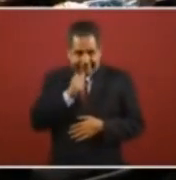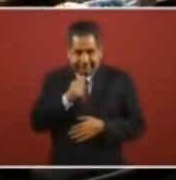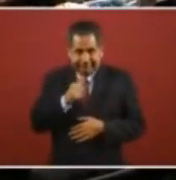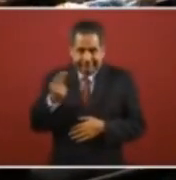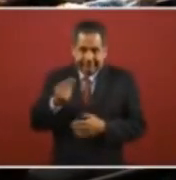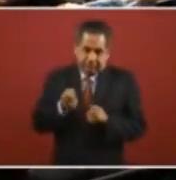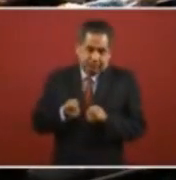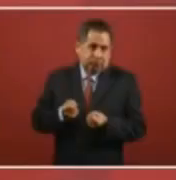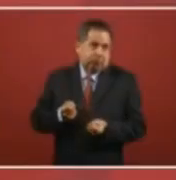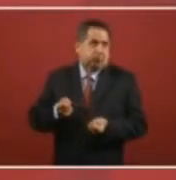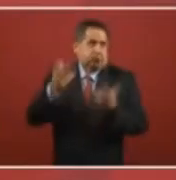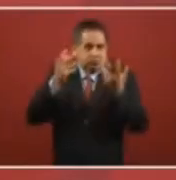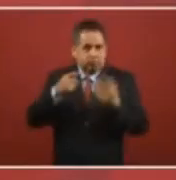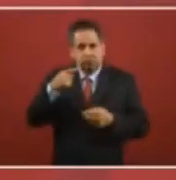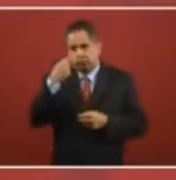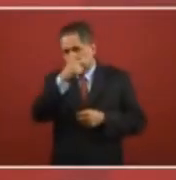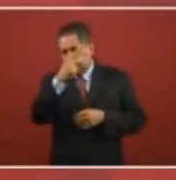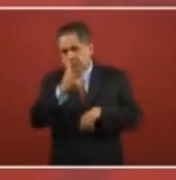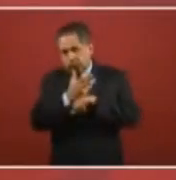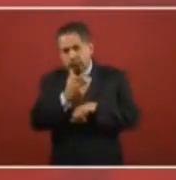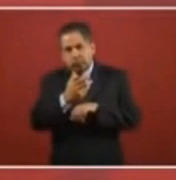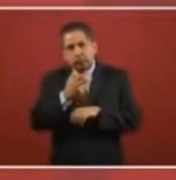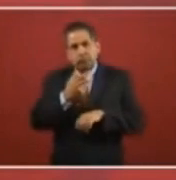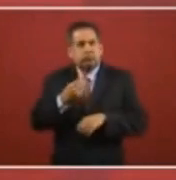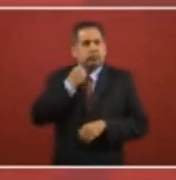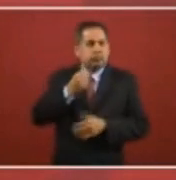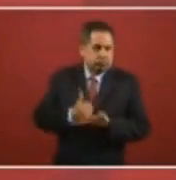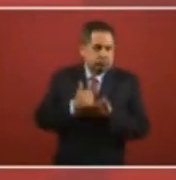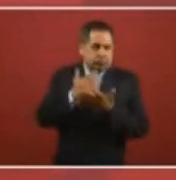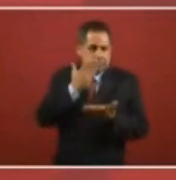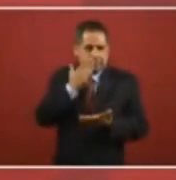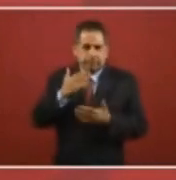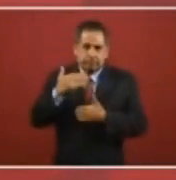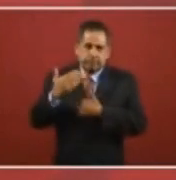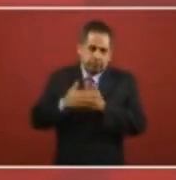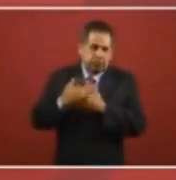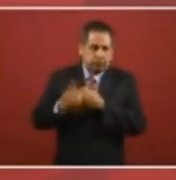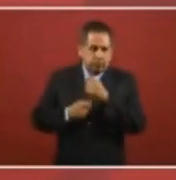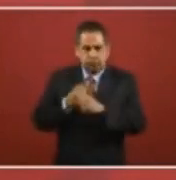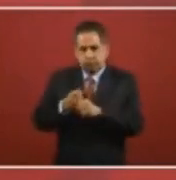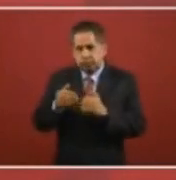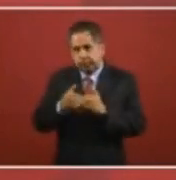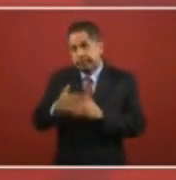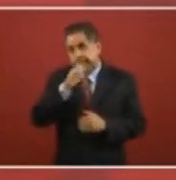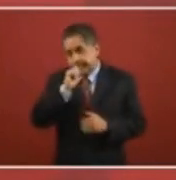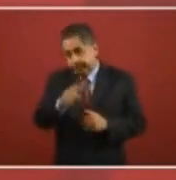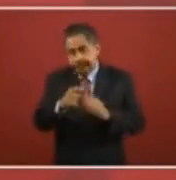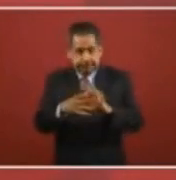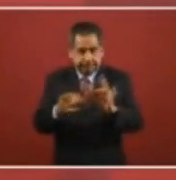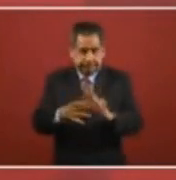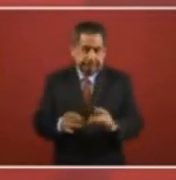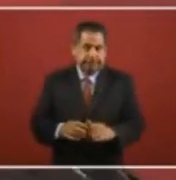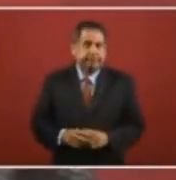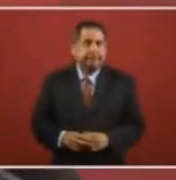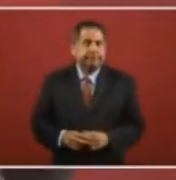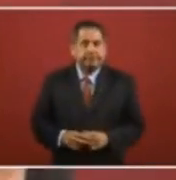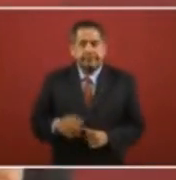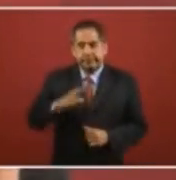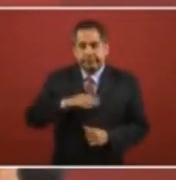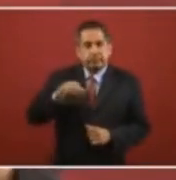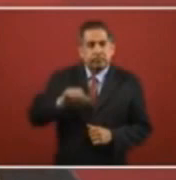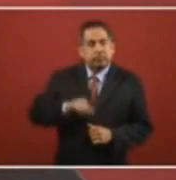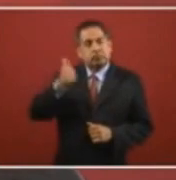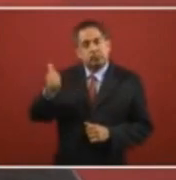son números inmensos. Entonces, vamos en esa ruta para el año que entra. Y también te comento que hay otra